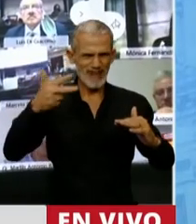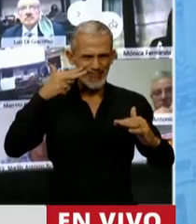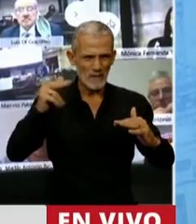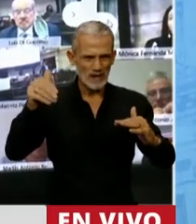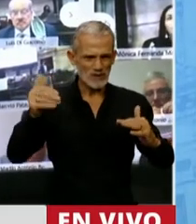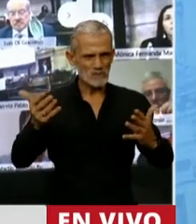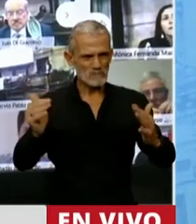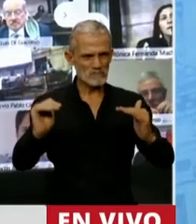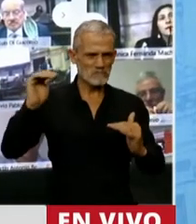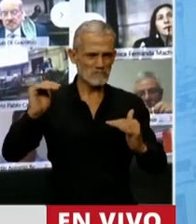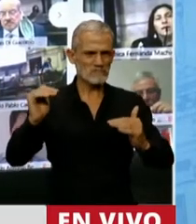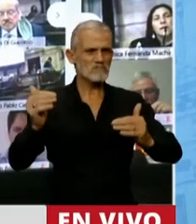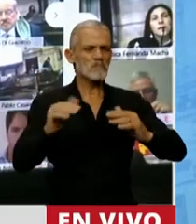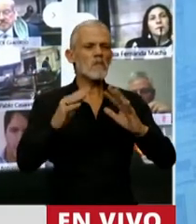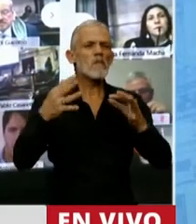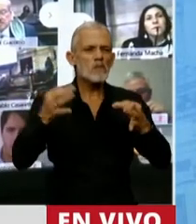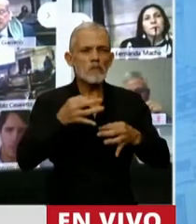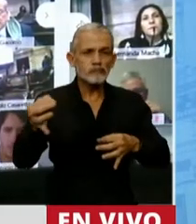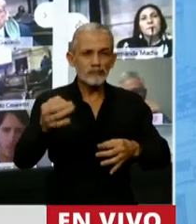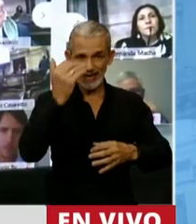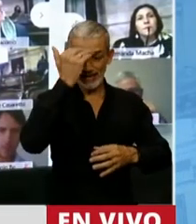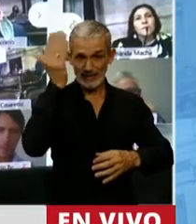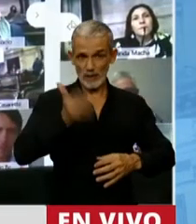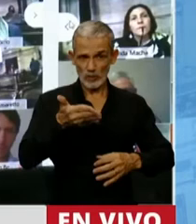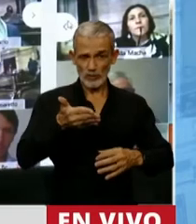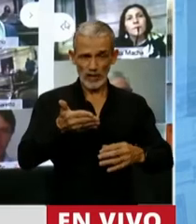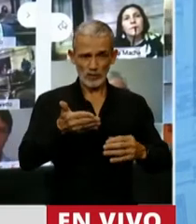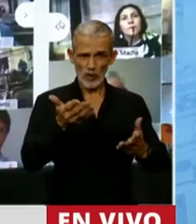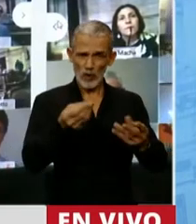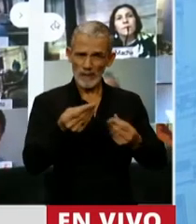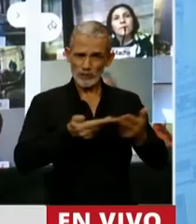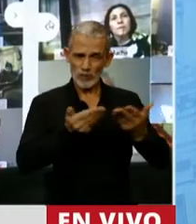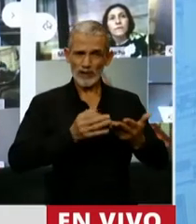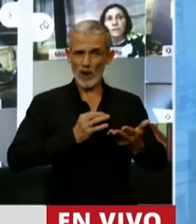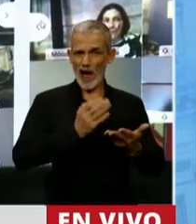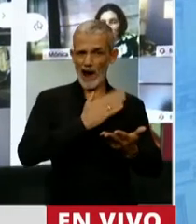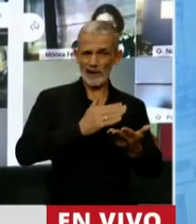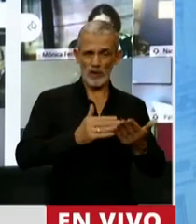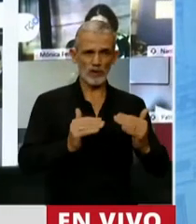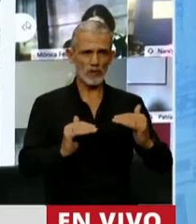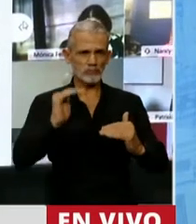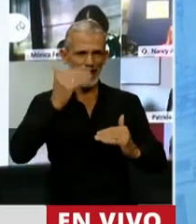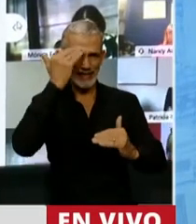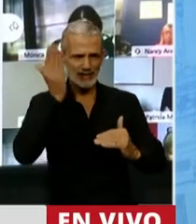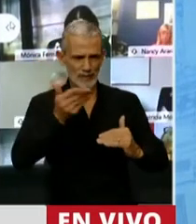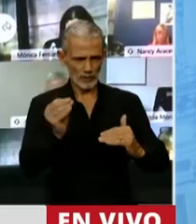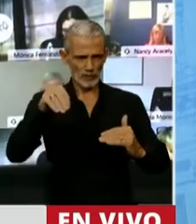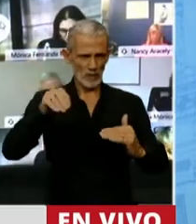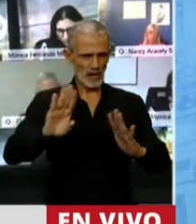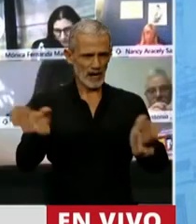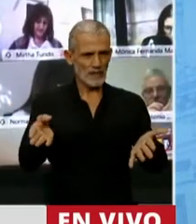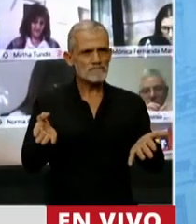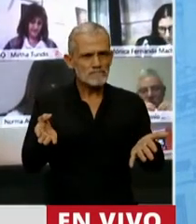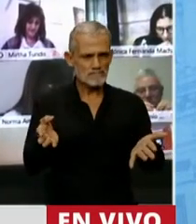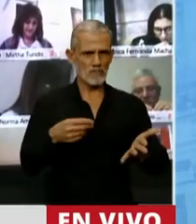equivale a una suba del 15% en relación a ese presupuesto del año anterior. Cuando también este proyecto